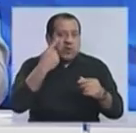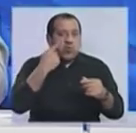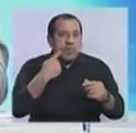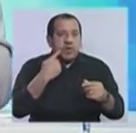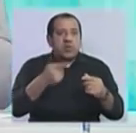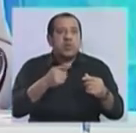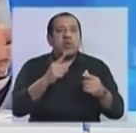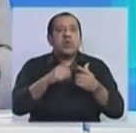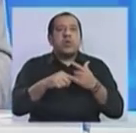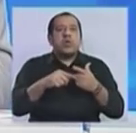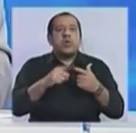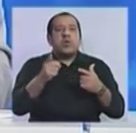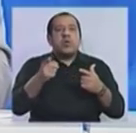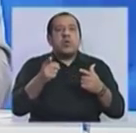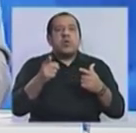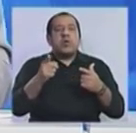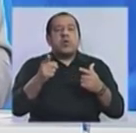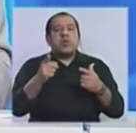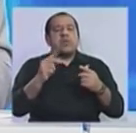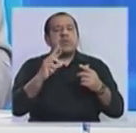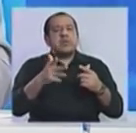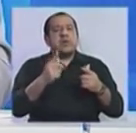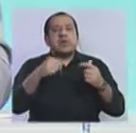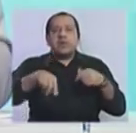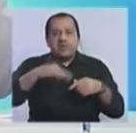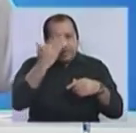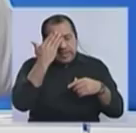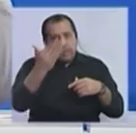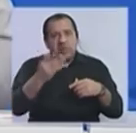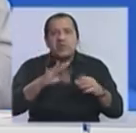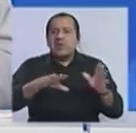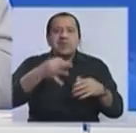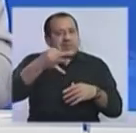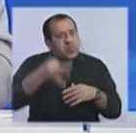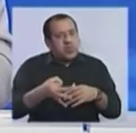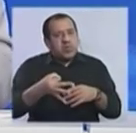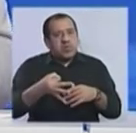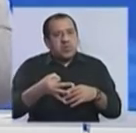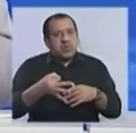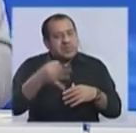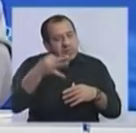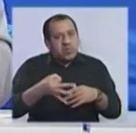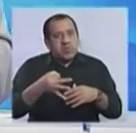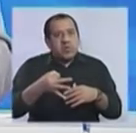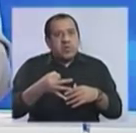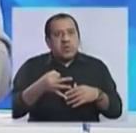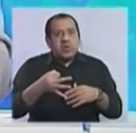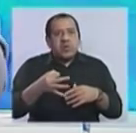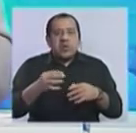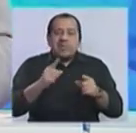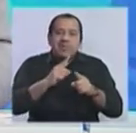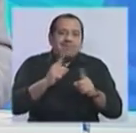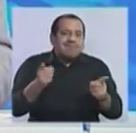Rafael Porsekansky, de la consultora opción, decía, y el Frente Amplio seguro, o sea, no va a recuperar